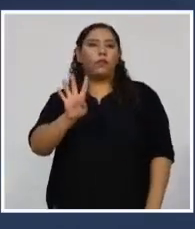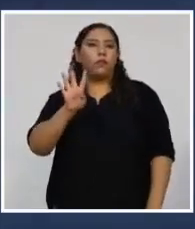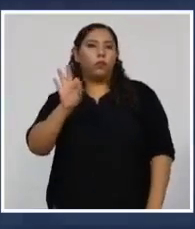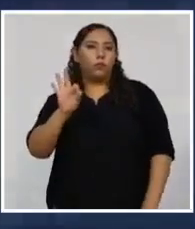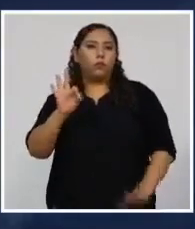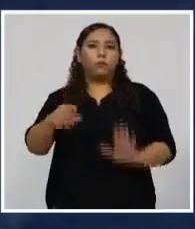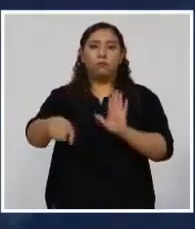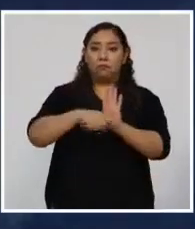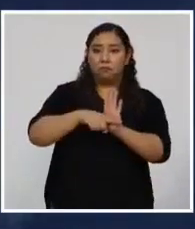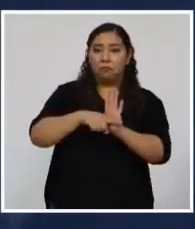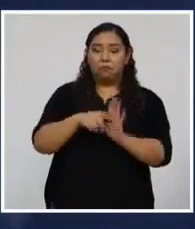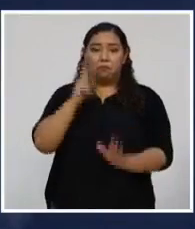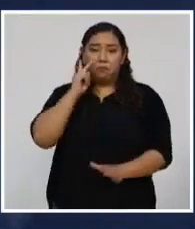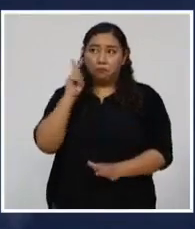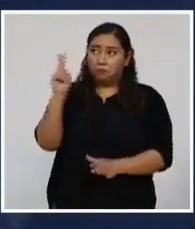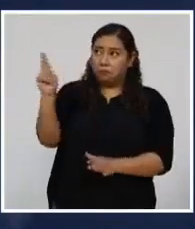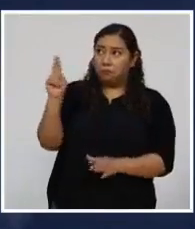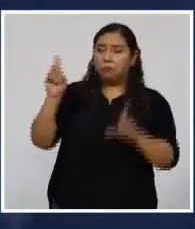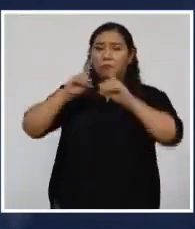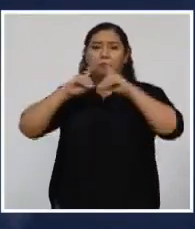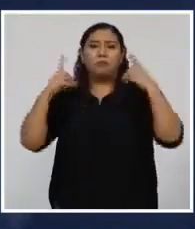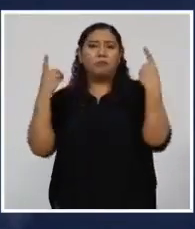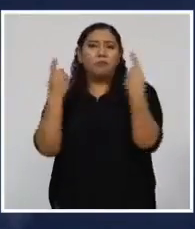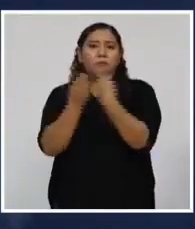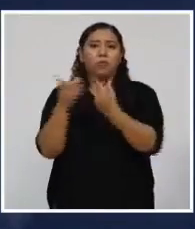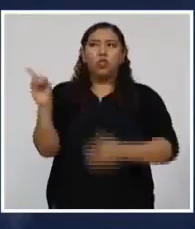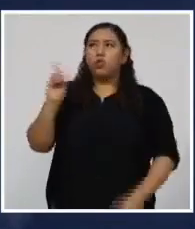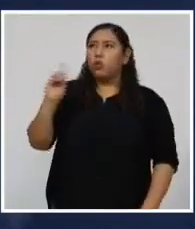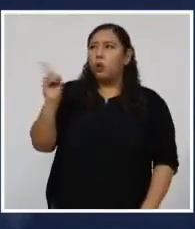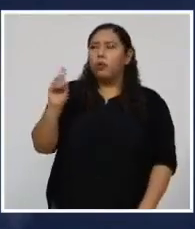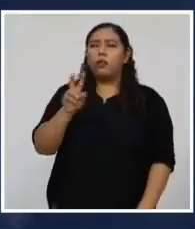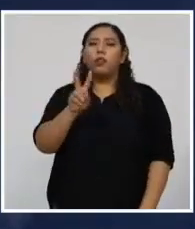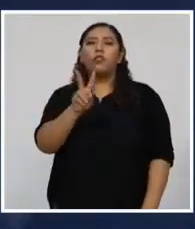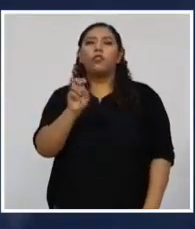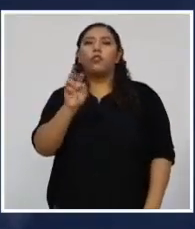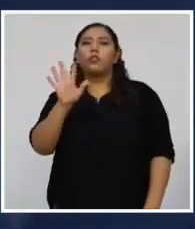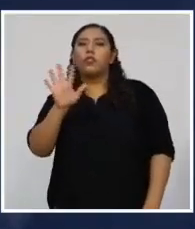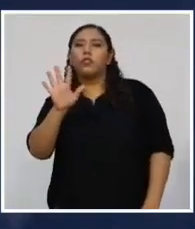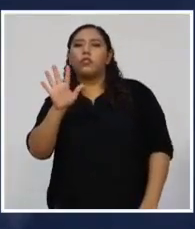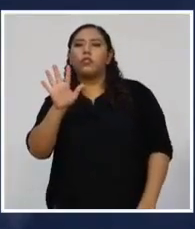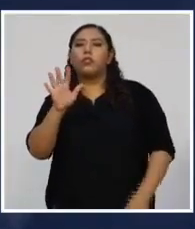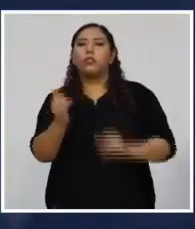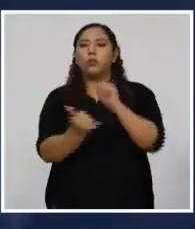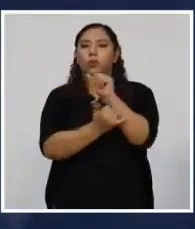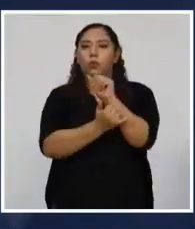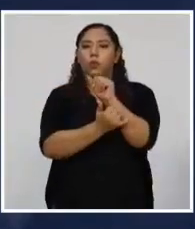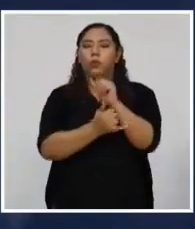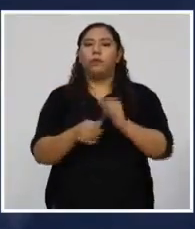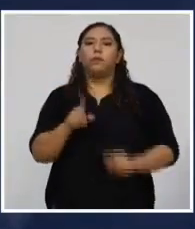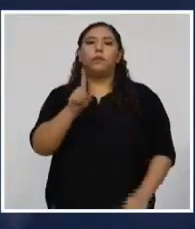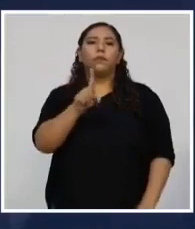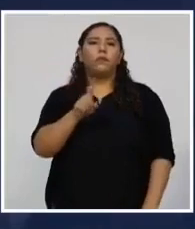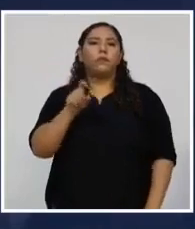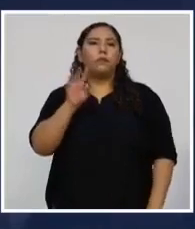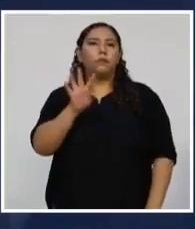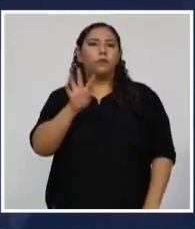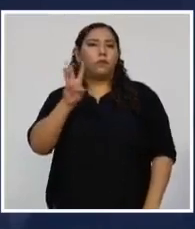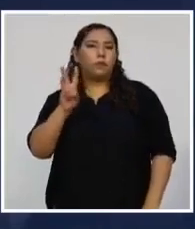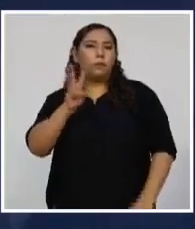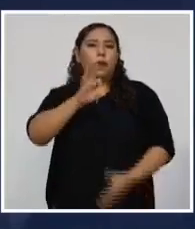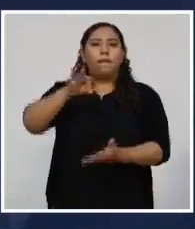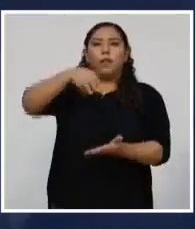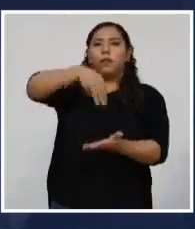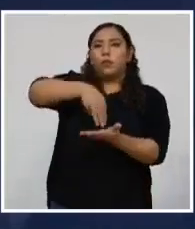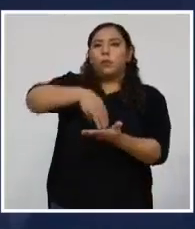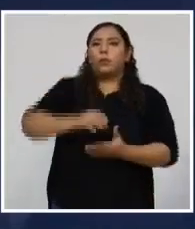Veamos el origen de estos nuevos casos, 205 en el departamento de Lloro, 146 en Francisco